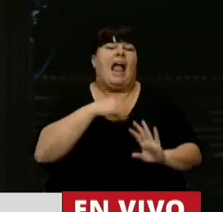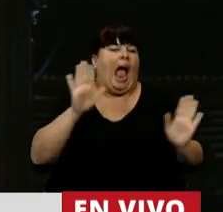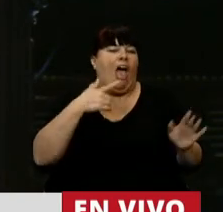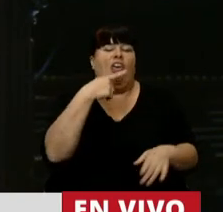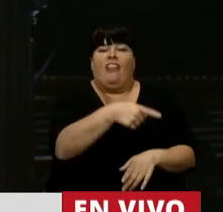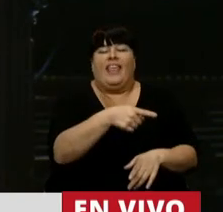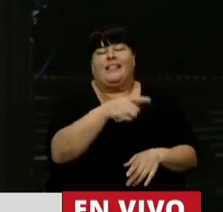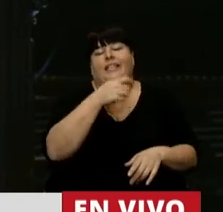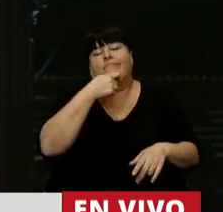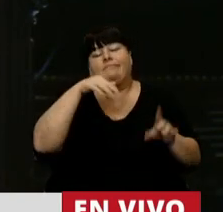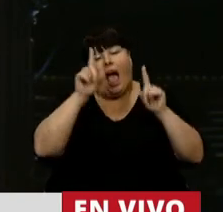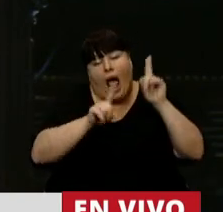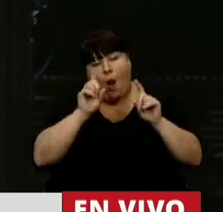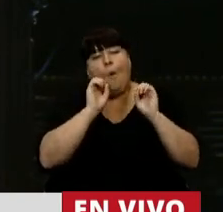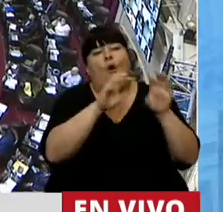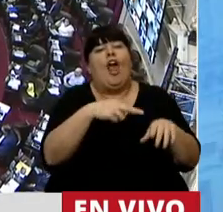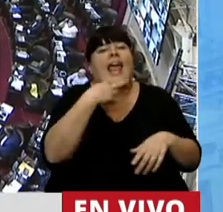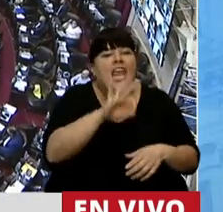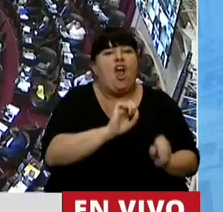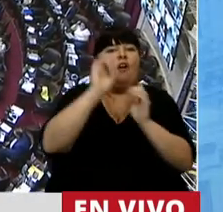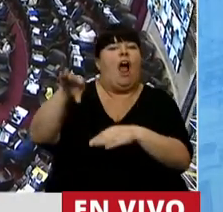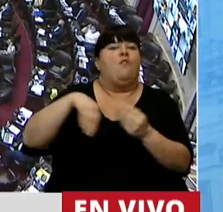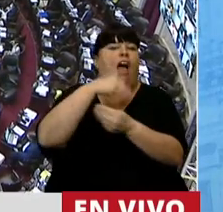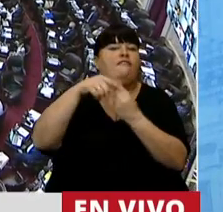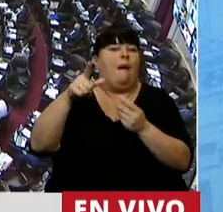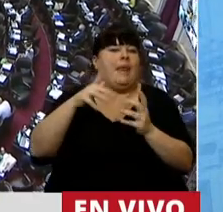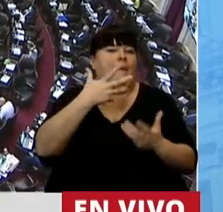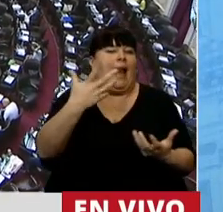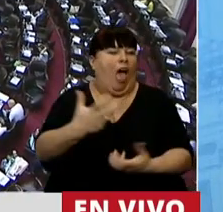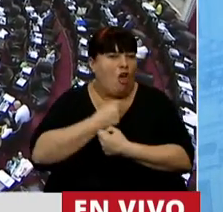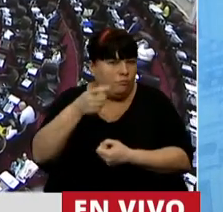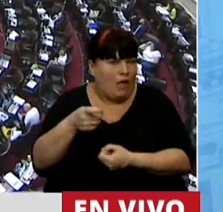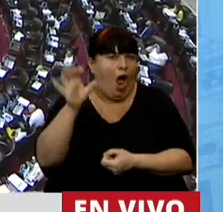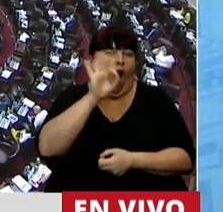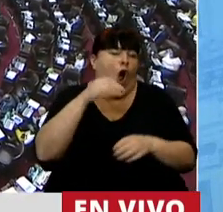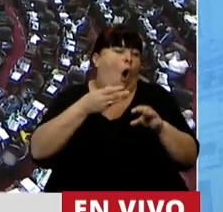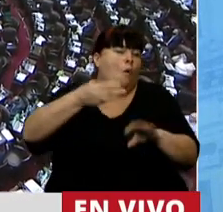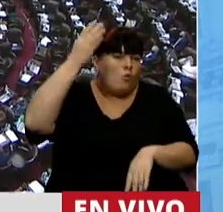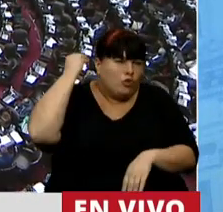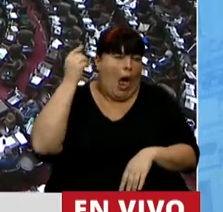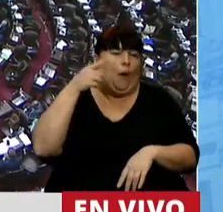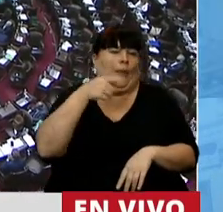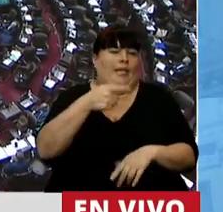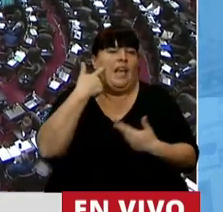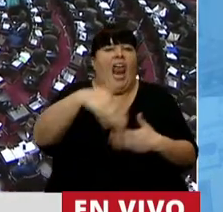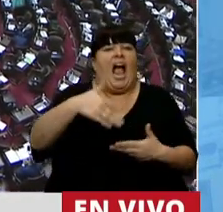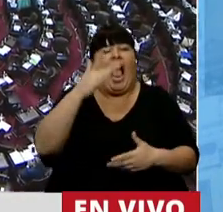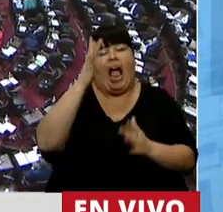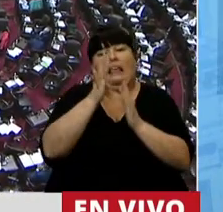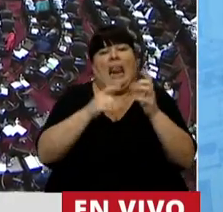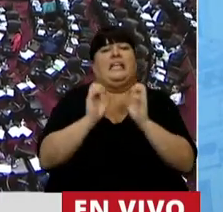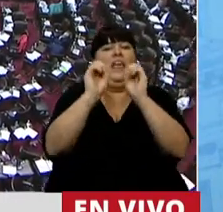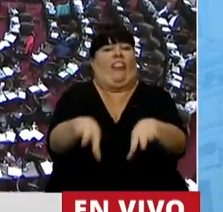entregando, en el mejor de los casos, al hijo a una familia sustituta, o las más de las veces exponiéndolo en la puerta de una